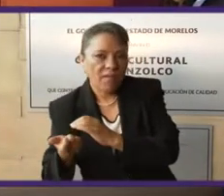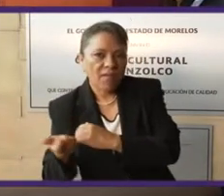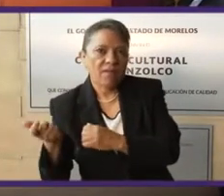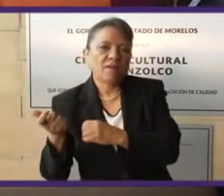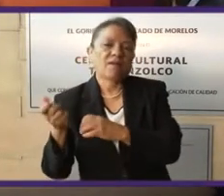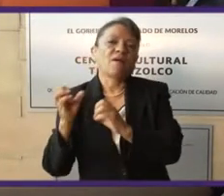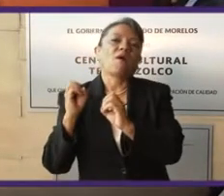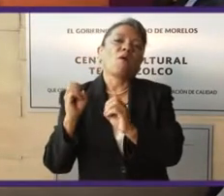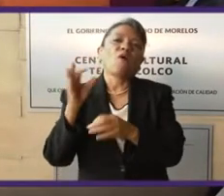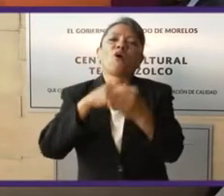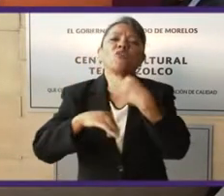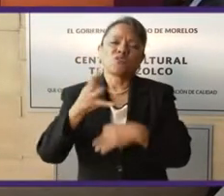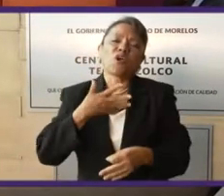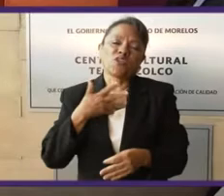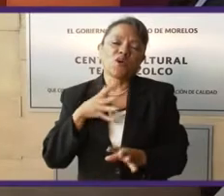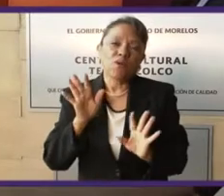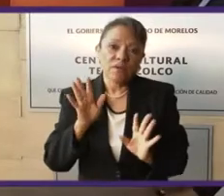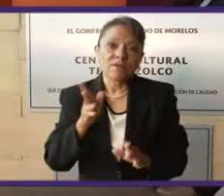Y la